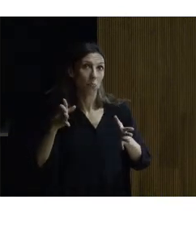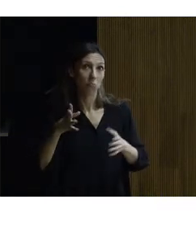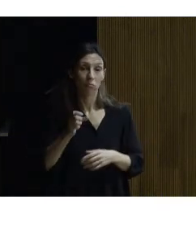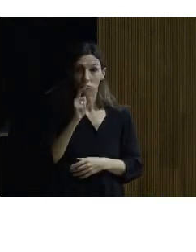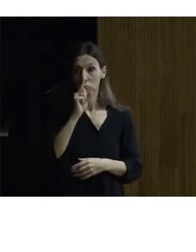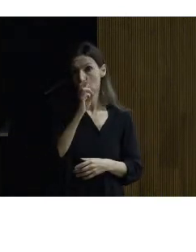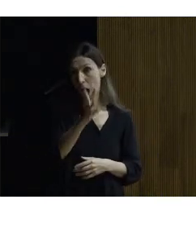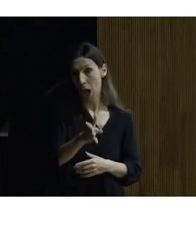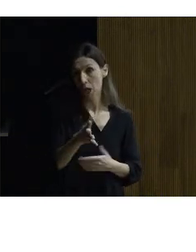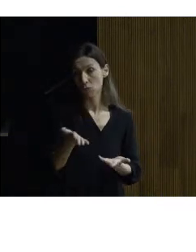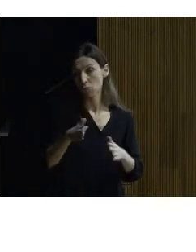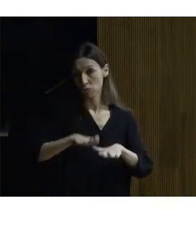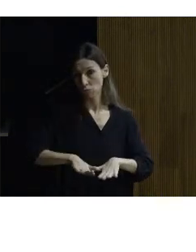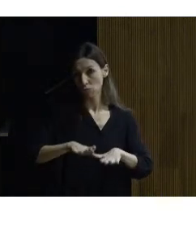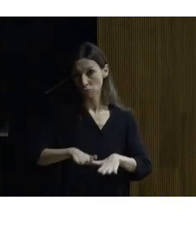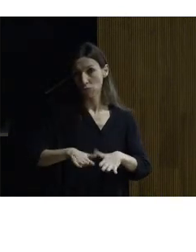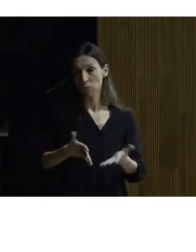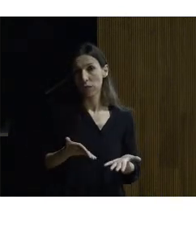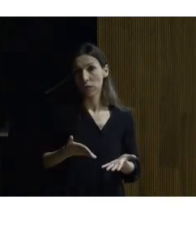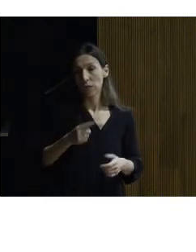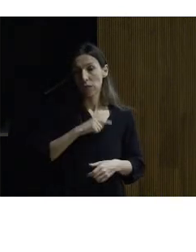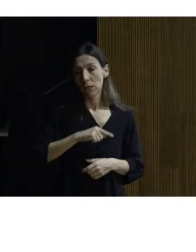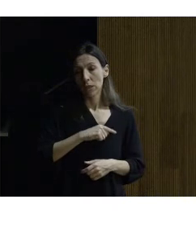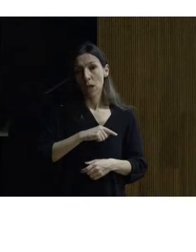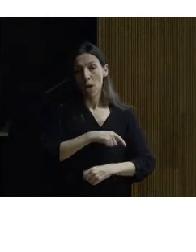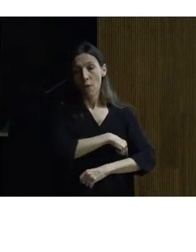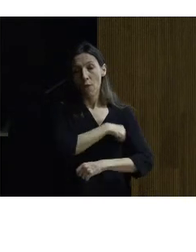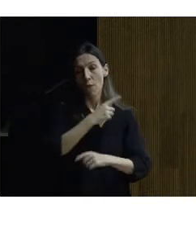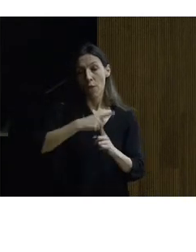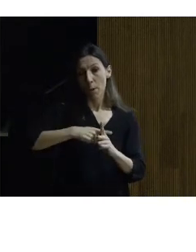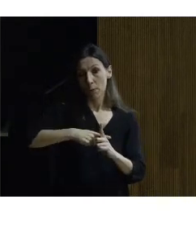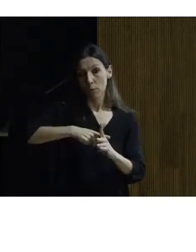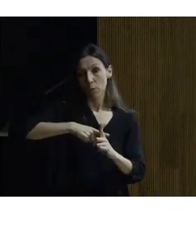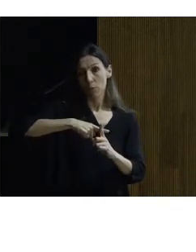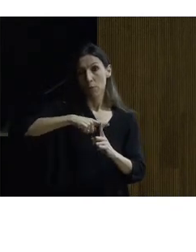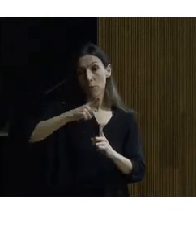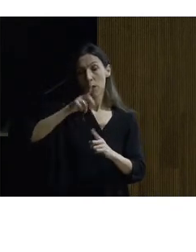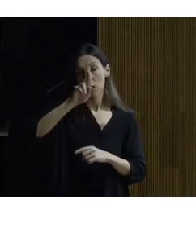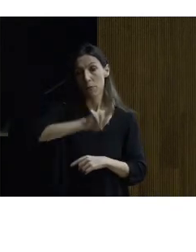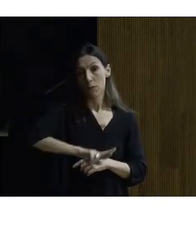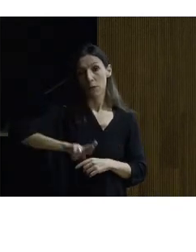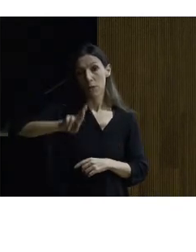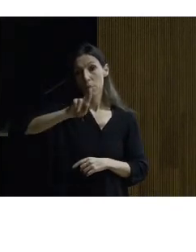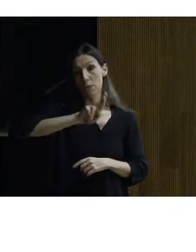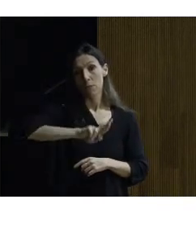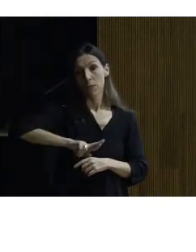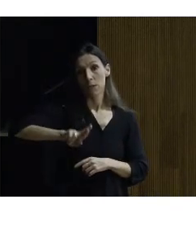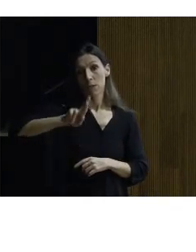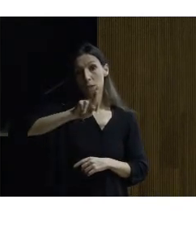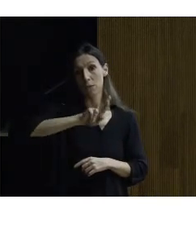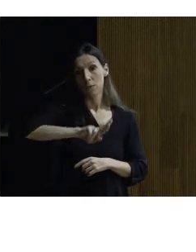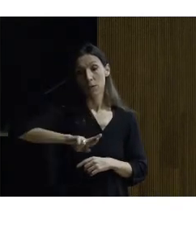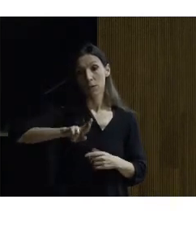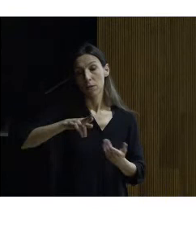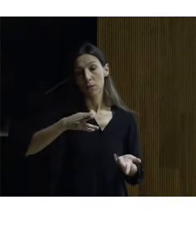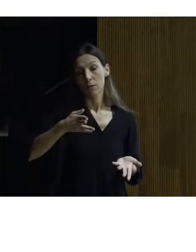experimentó pues fiebres que fueron repitiéndose en modo por